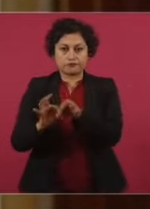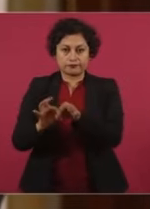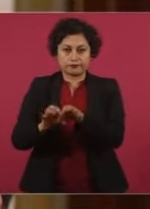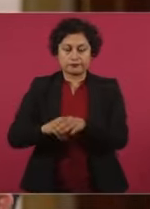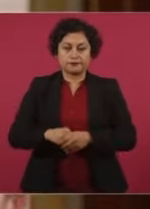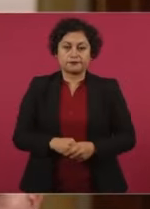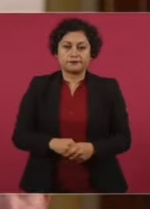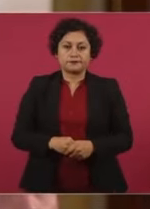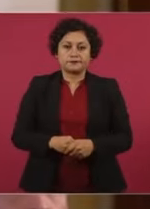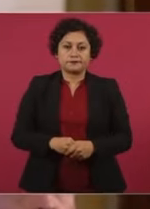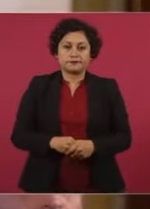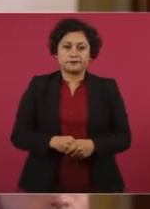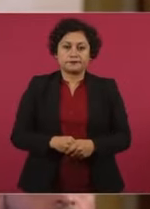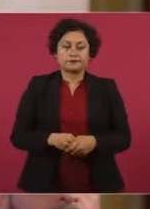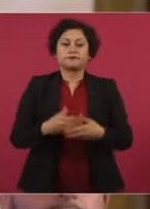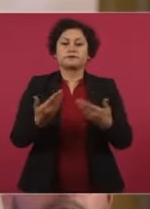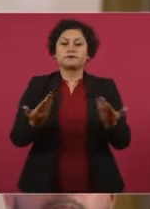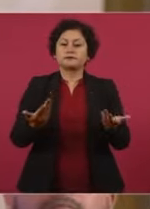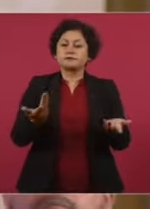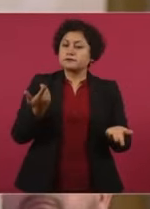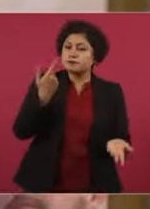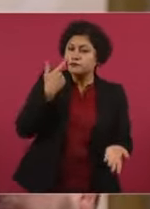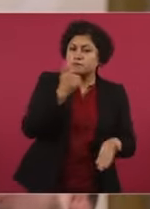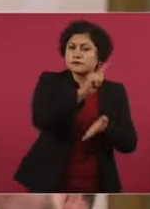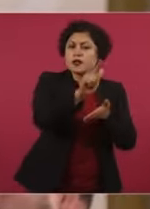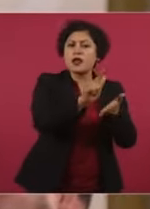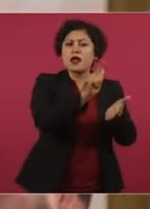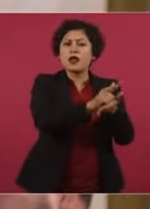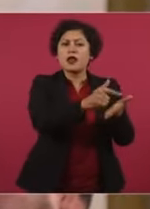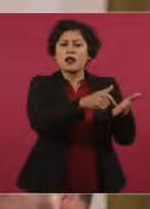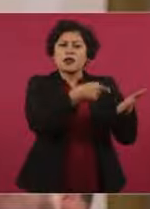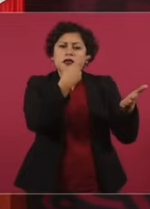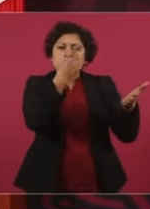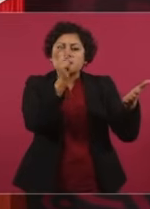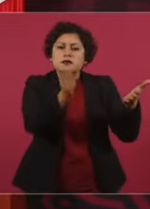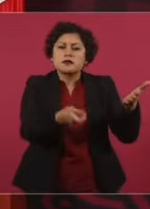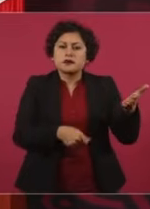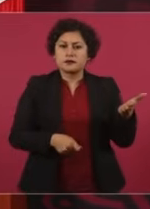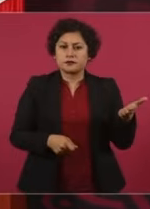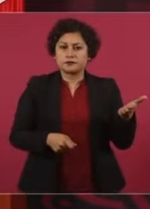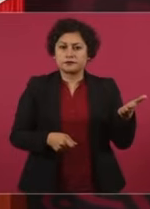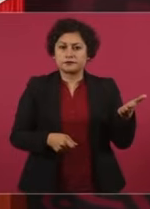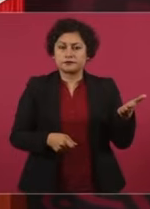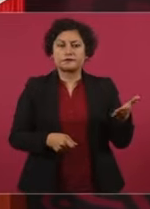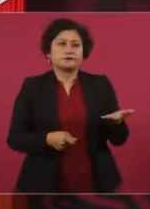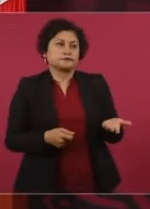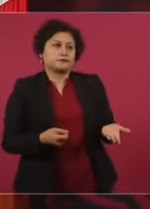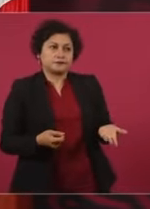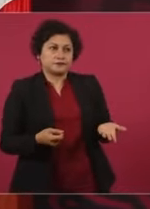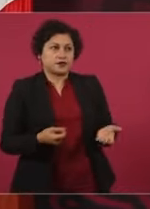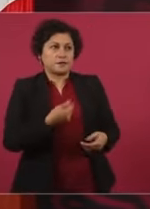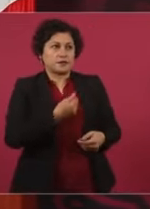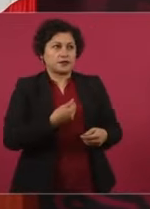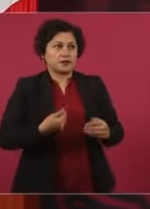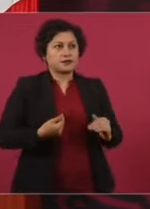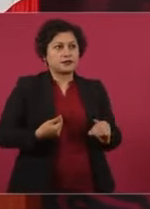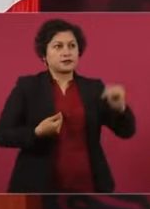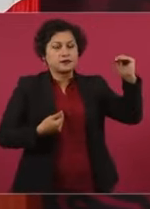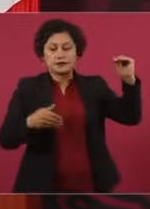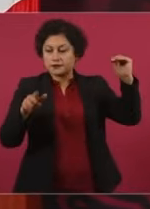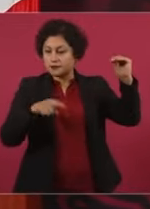¿Qué les señala la ley como retribución? Que no ganen más que el presidente de la República.